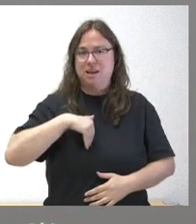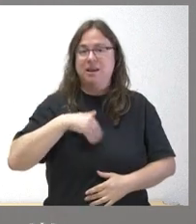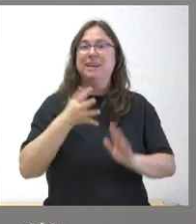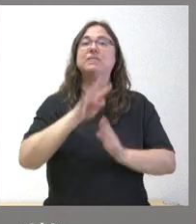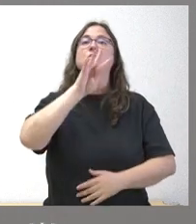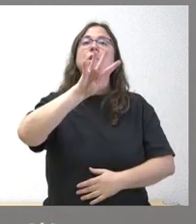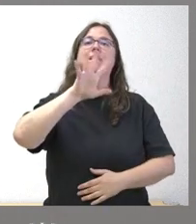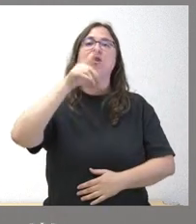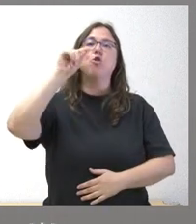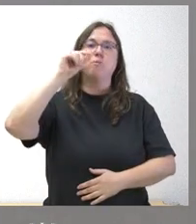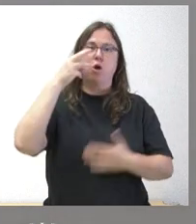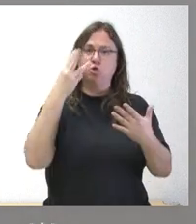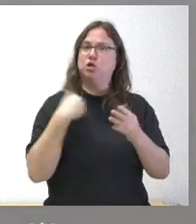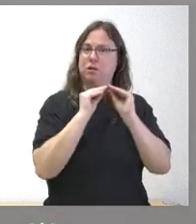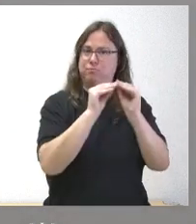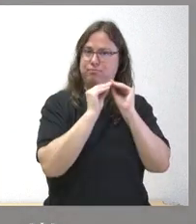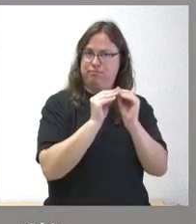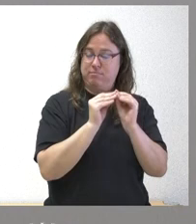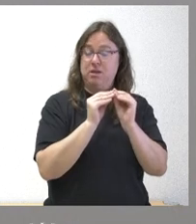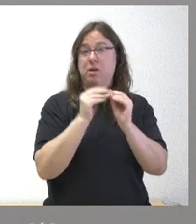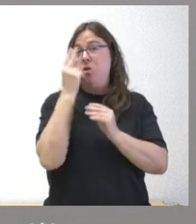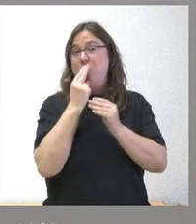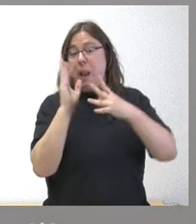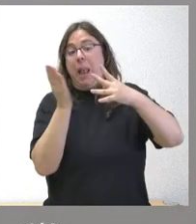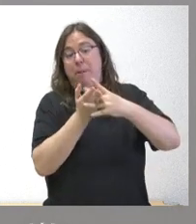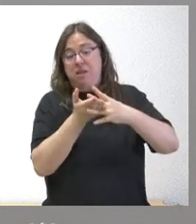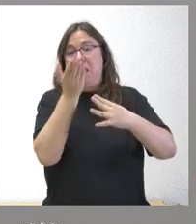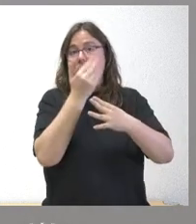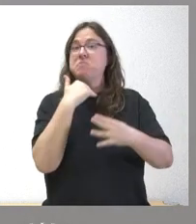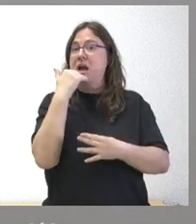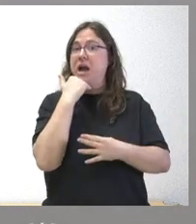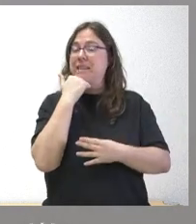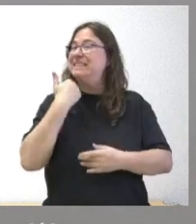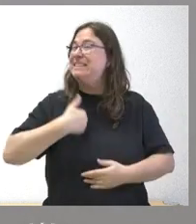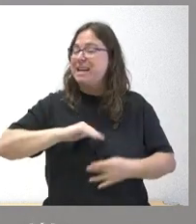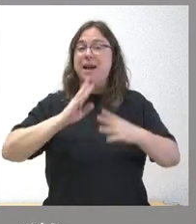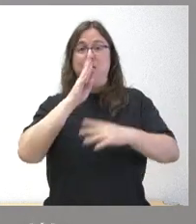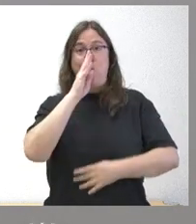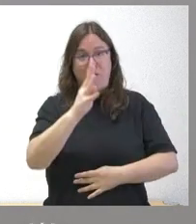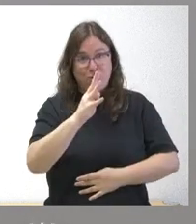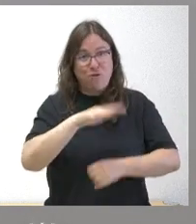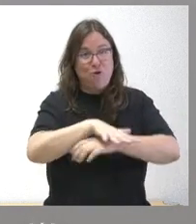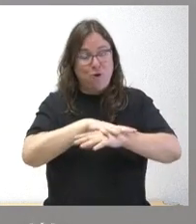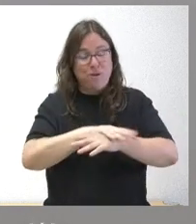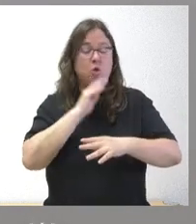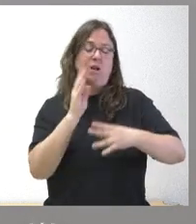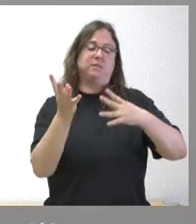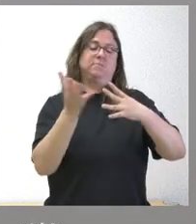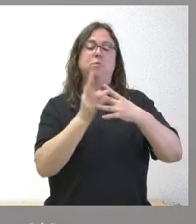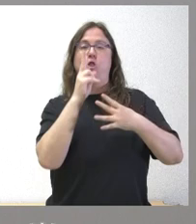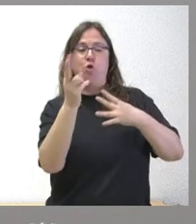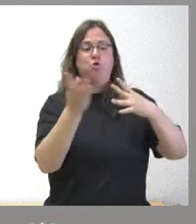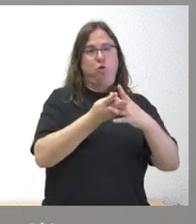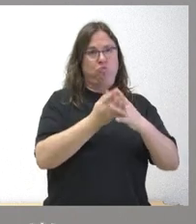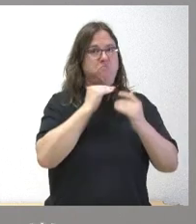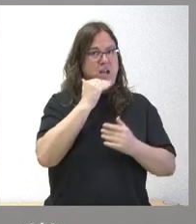% de todo este compromiso. Por tanto, al alcanzar la mitad de la legislatura, prácticamente hemos cumplido ya la mitad de todo el compromiso que teníamos para estos cuatro años.